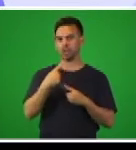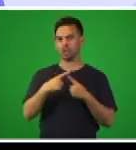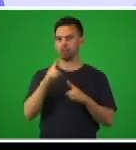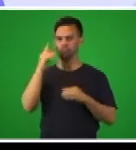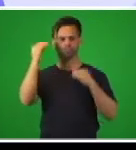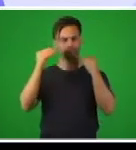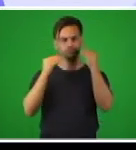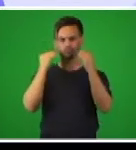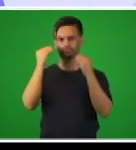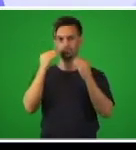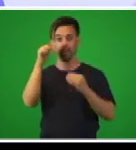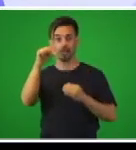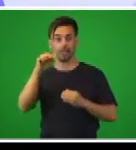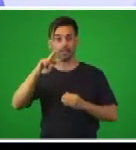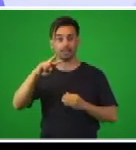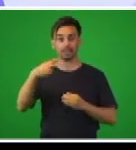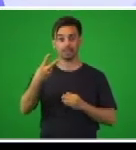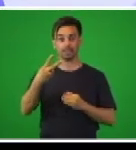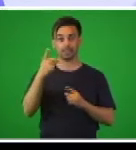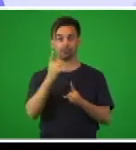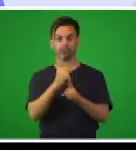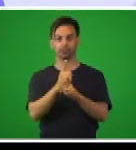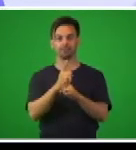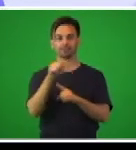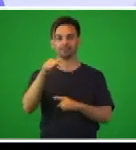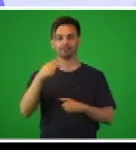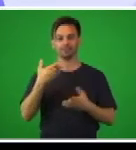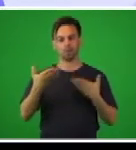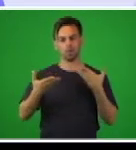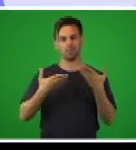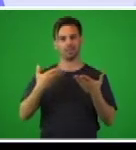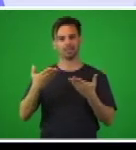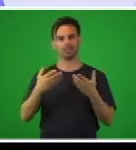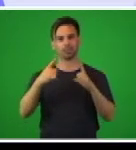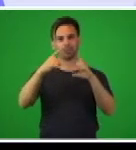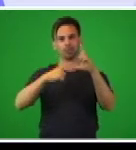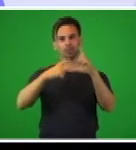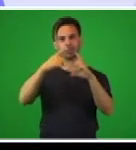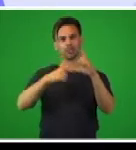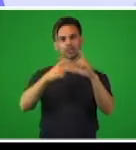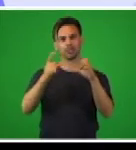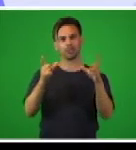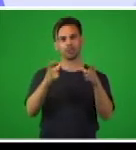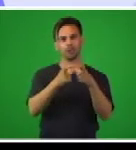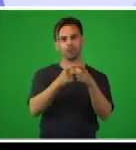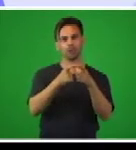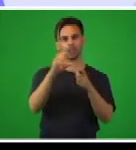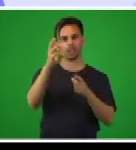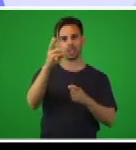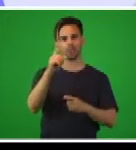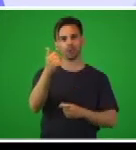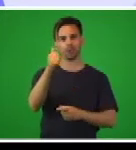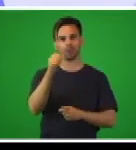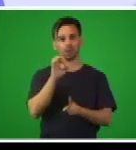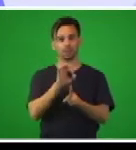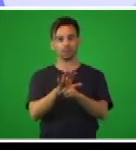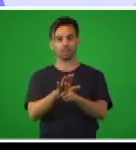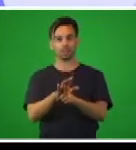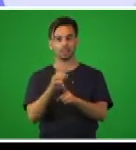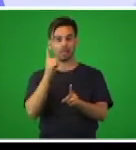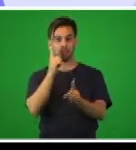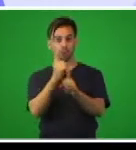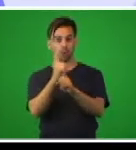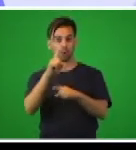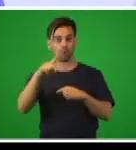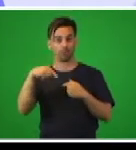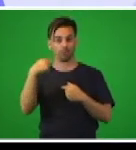segundo encuentro vamos a estar compartiendo con ustedes contenidos de la unidad número 10 que iniciamos en el encuentro anterior y